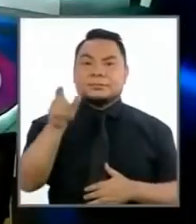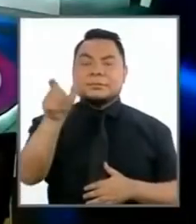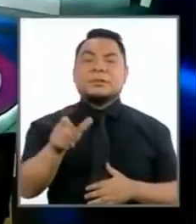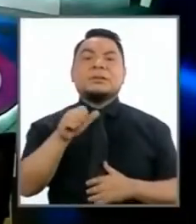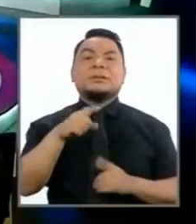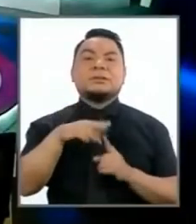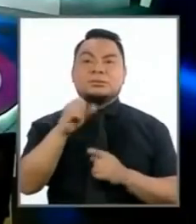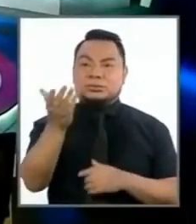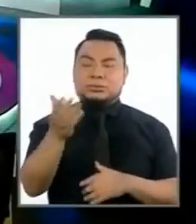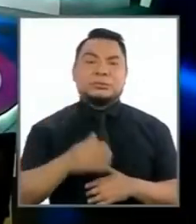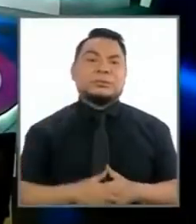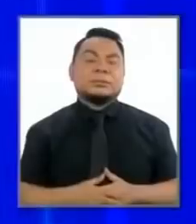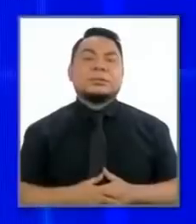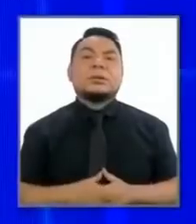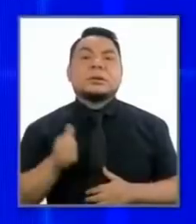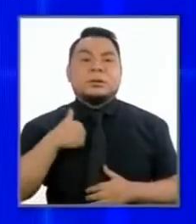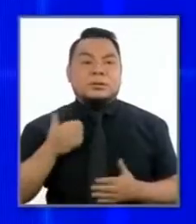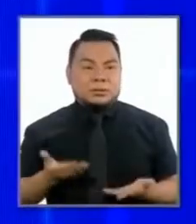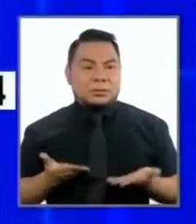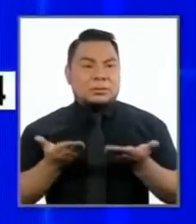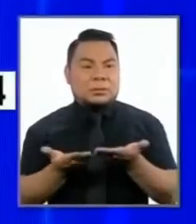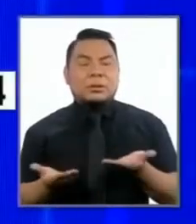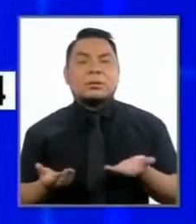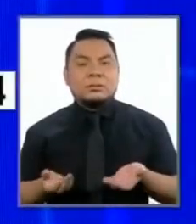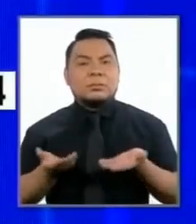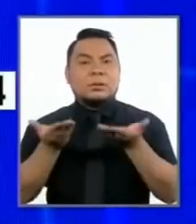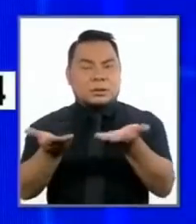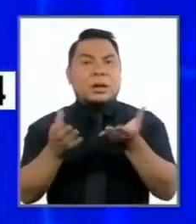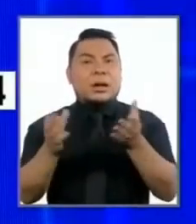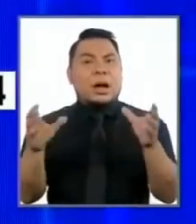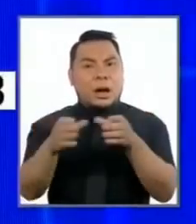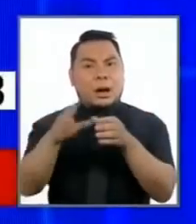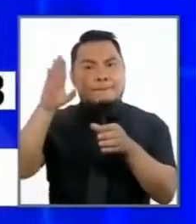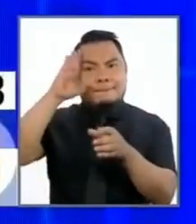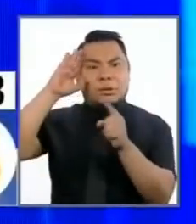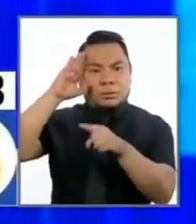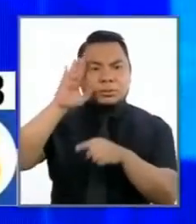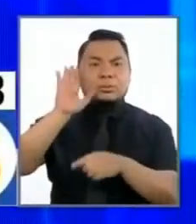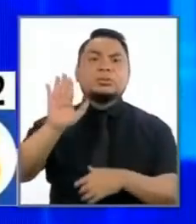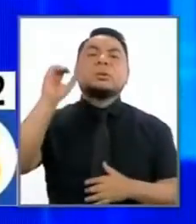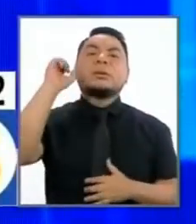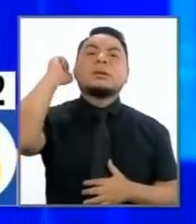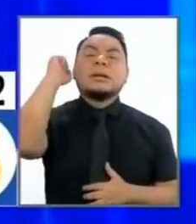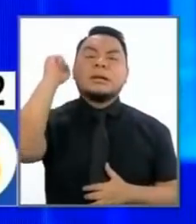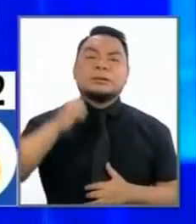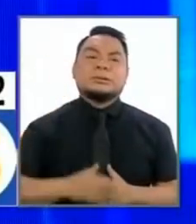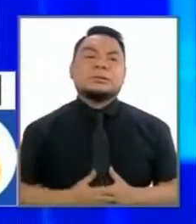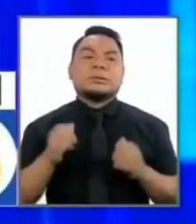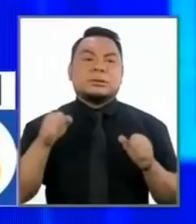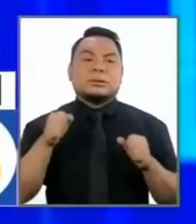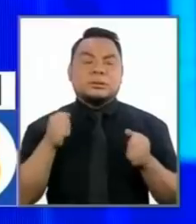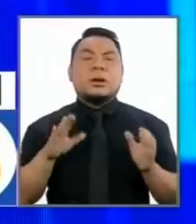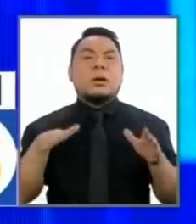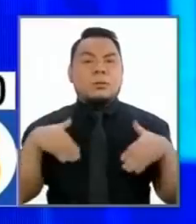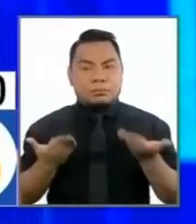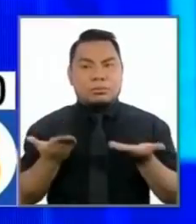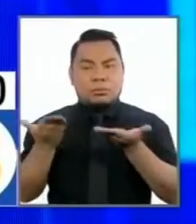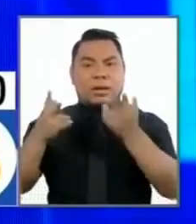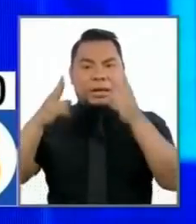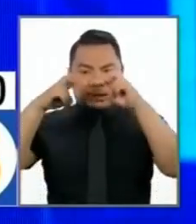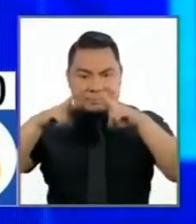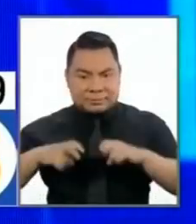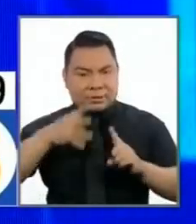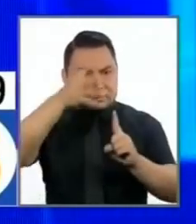candidato Santos. Le vamos a restablecer a la policía su derecho y la capacidad de